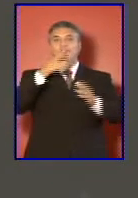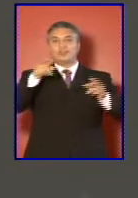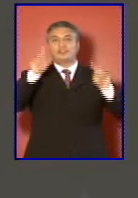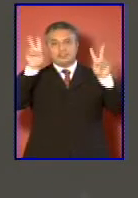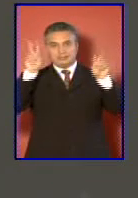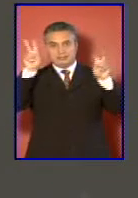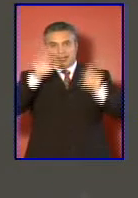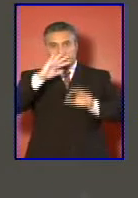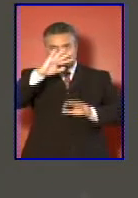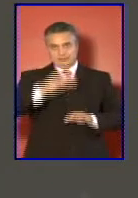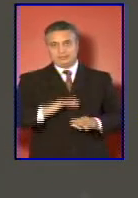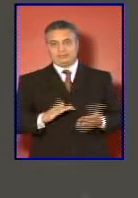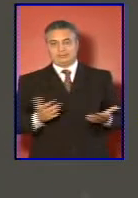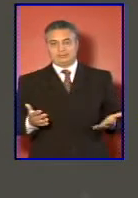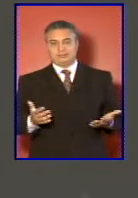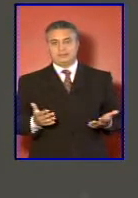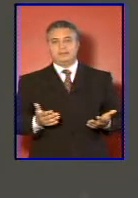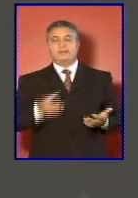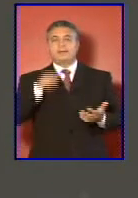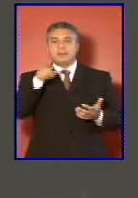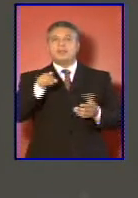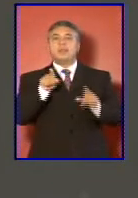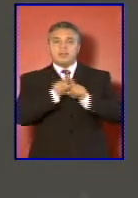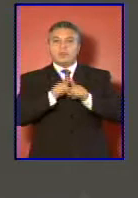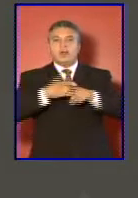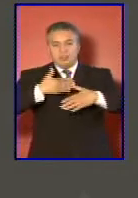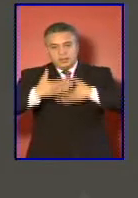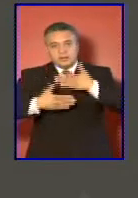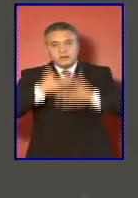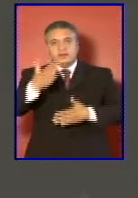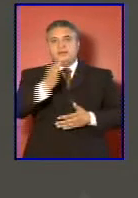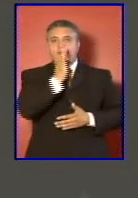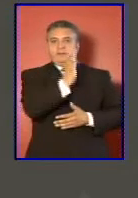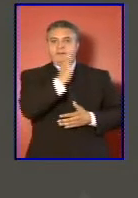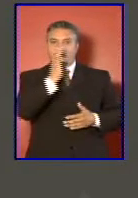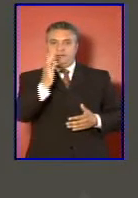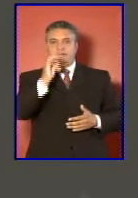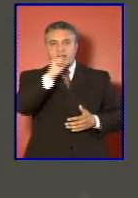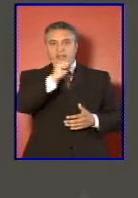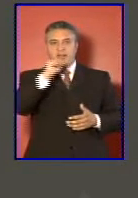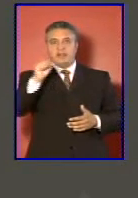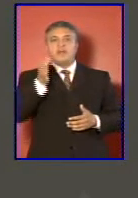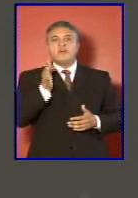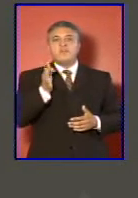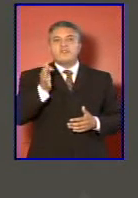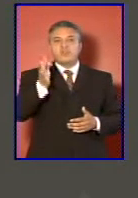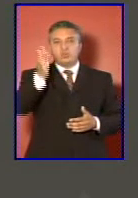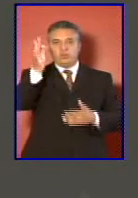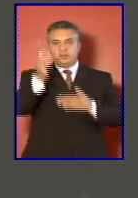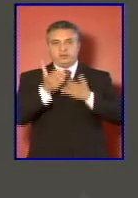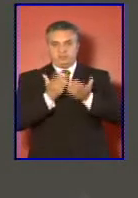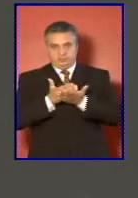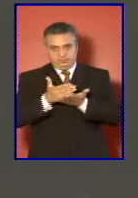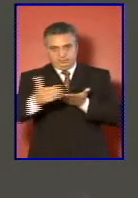podemos asumir se desenvolverán las Fuerzas Armadas en el futuro previsible.